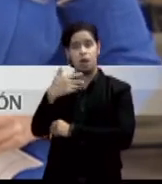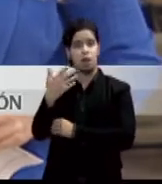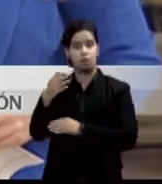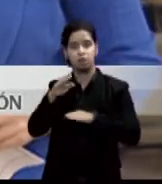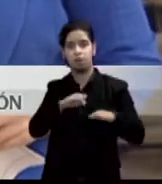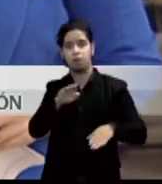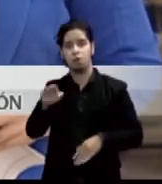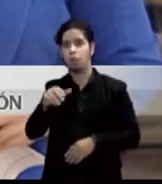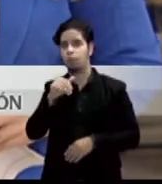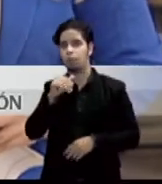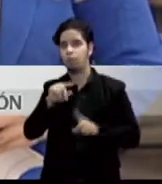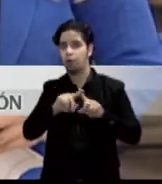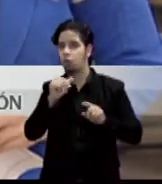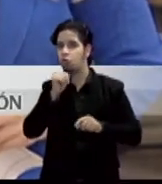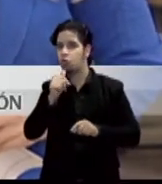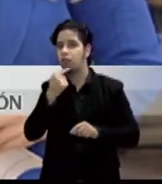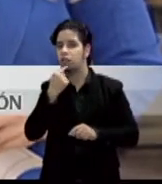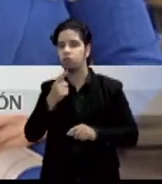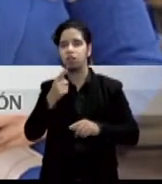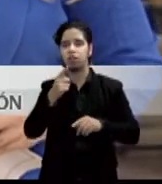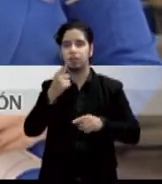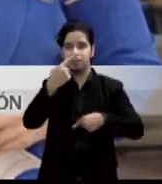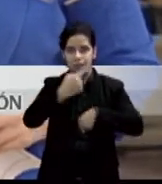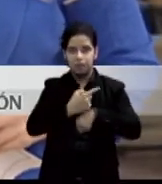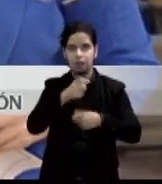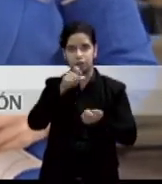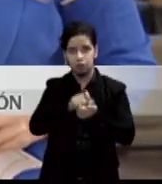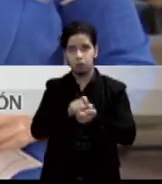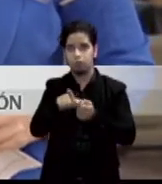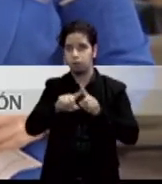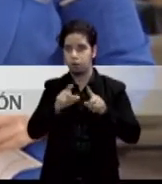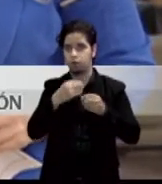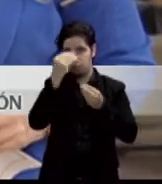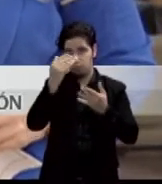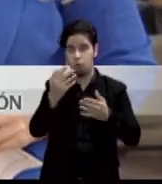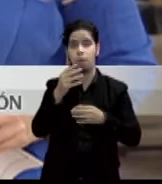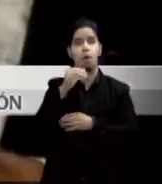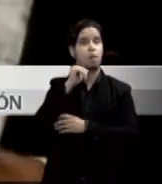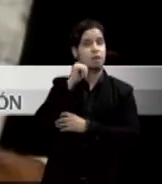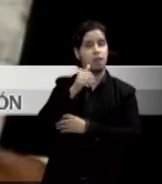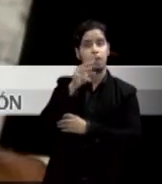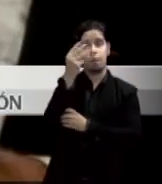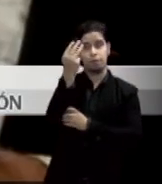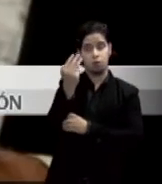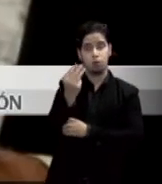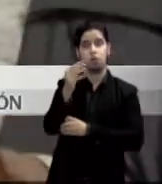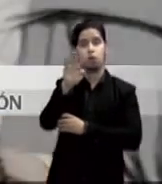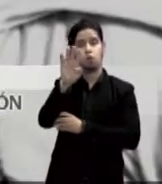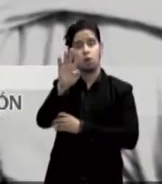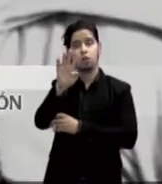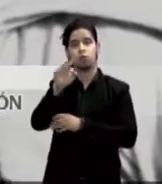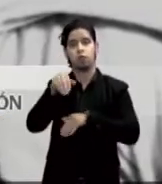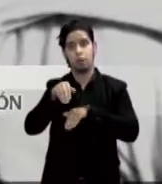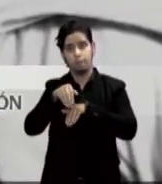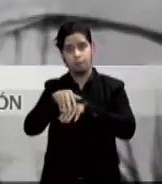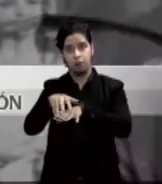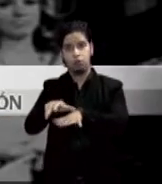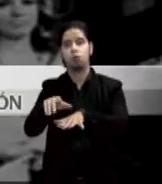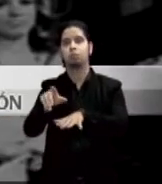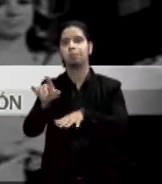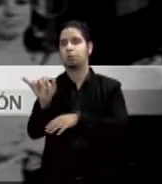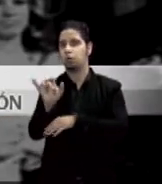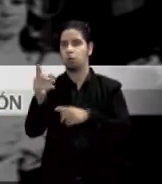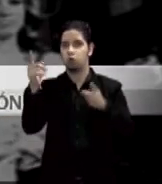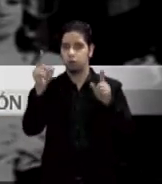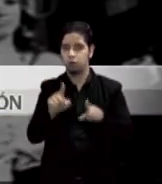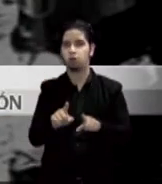un poco de confusión pero les repetimos que será mañana miércoles 4 de marzo donde se realizarán guardias de honor también